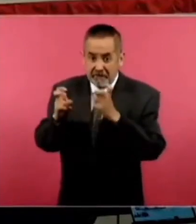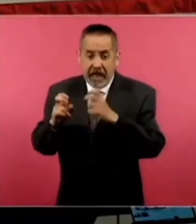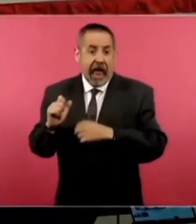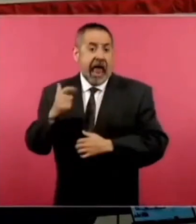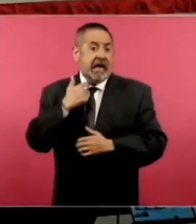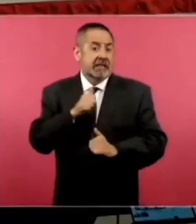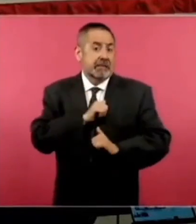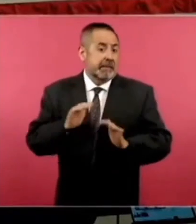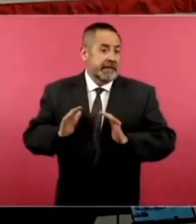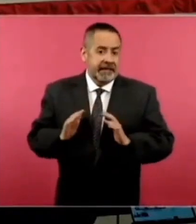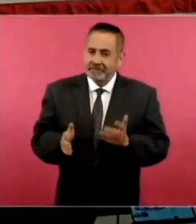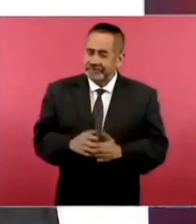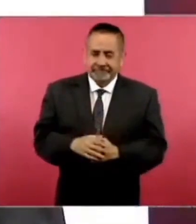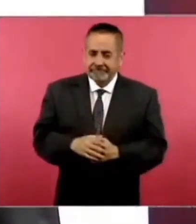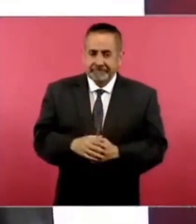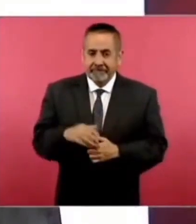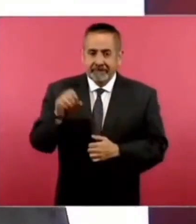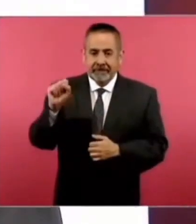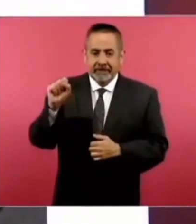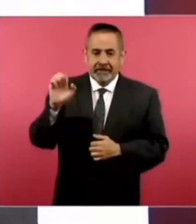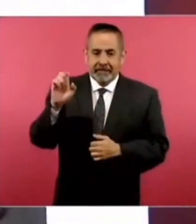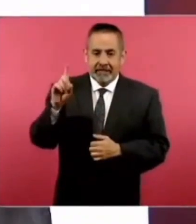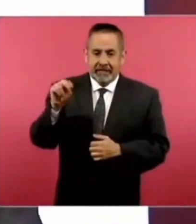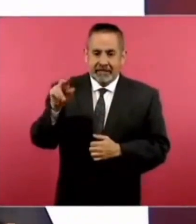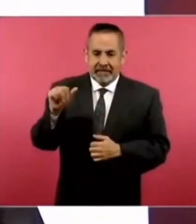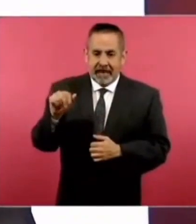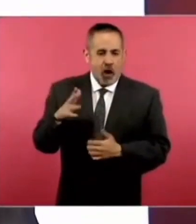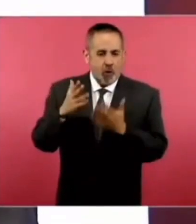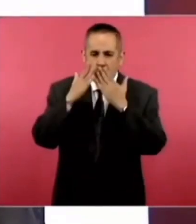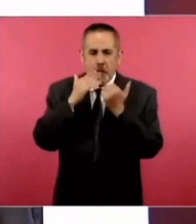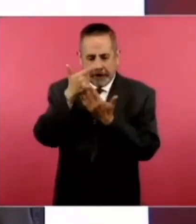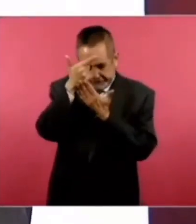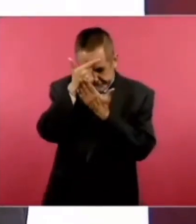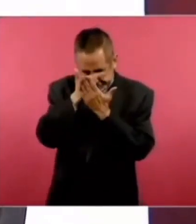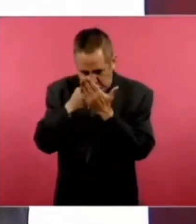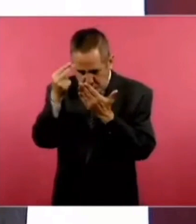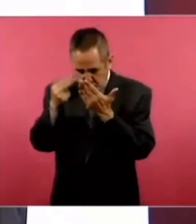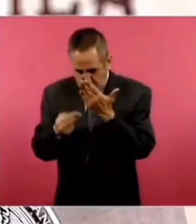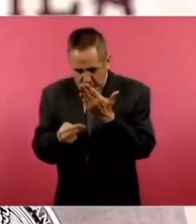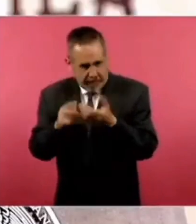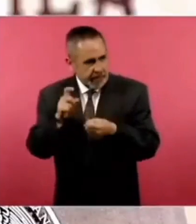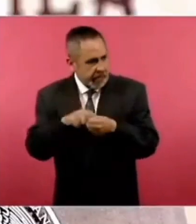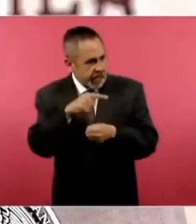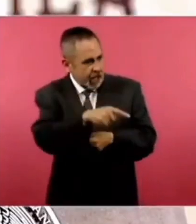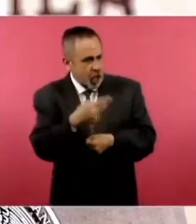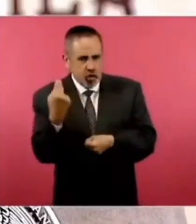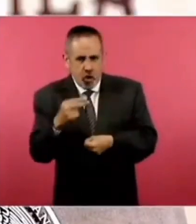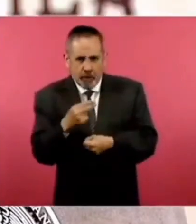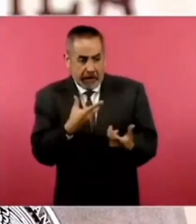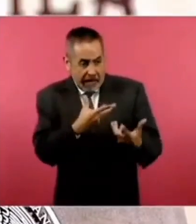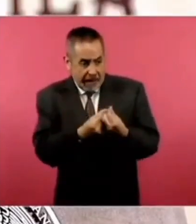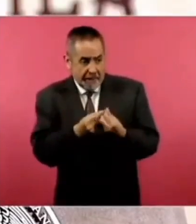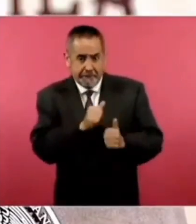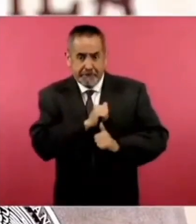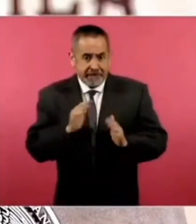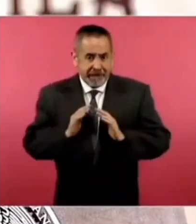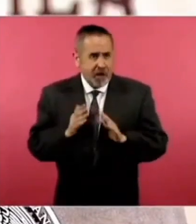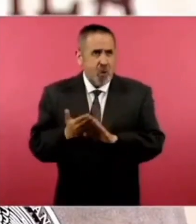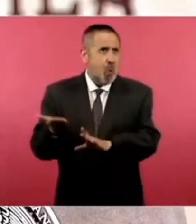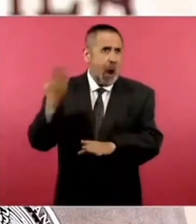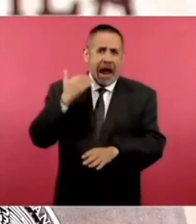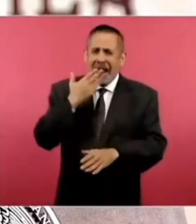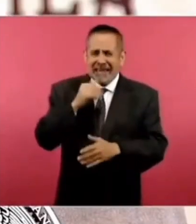aclarar que Sedena no tiene registrado a nadie con ese nombre, ni antes ni ahora,